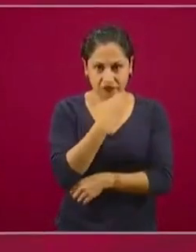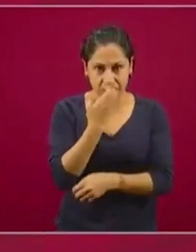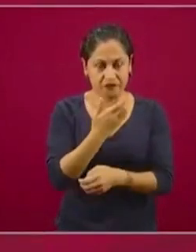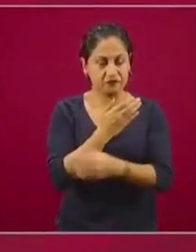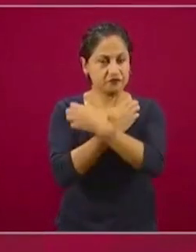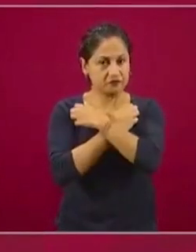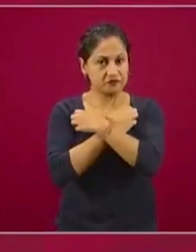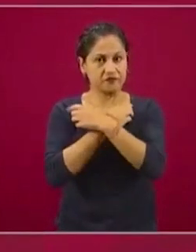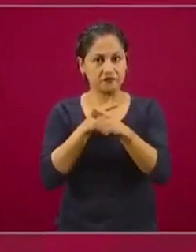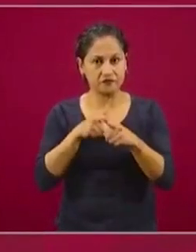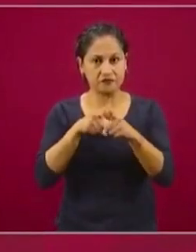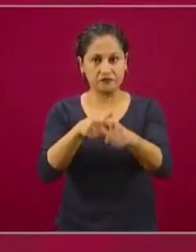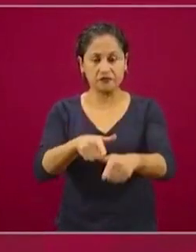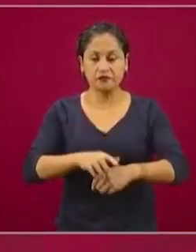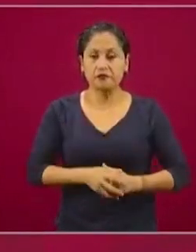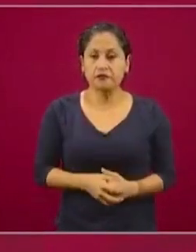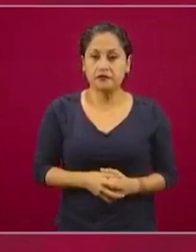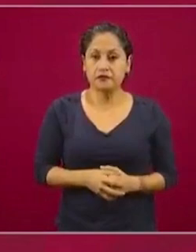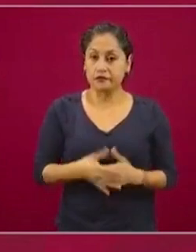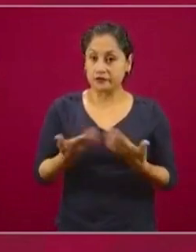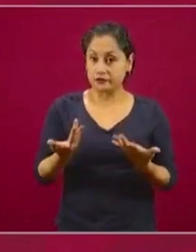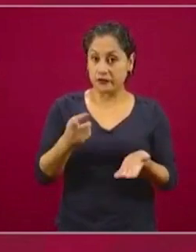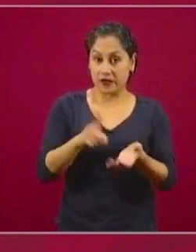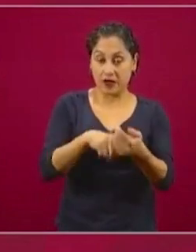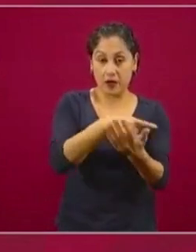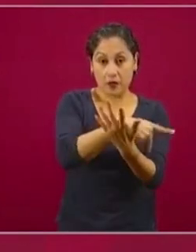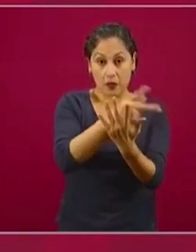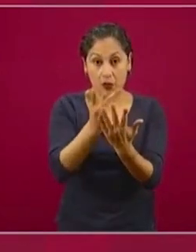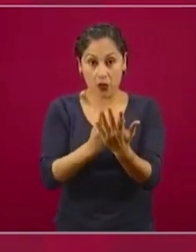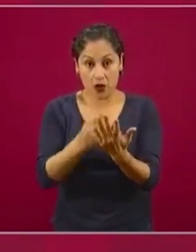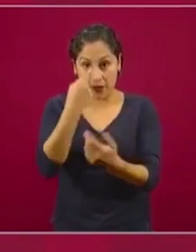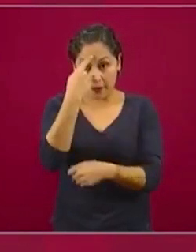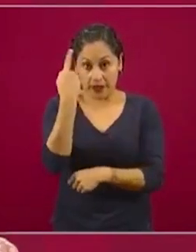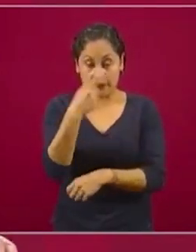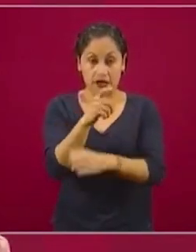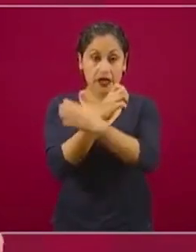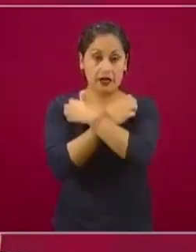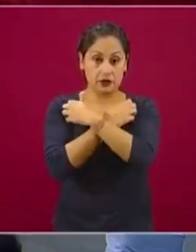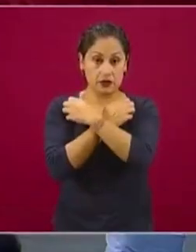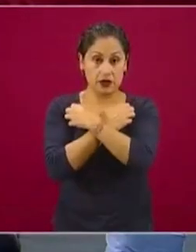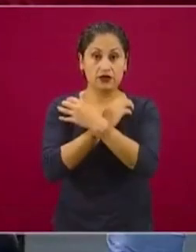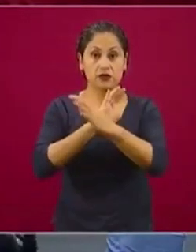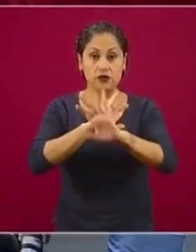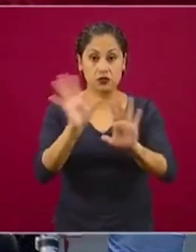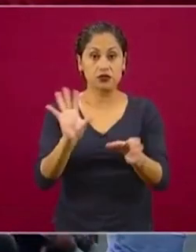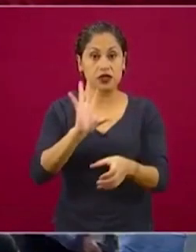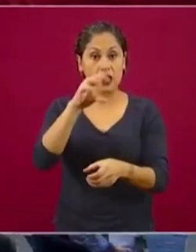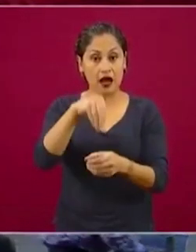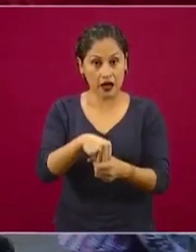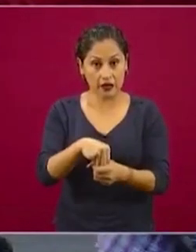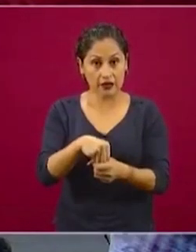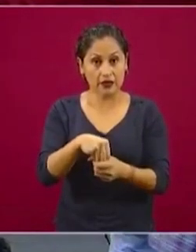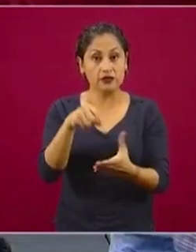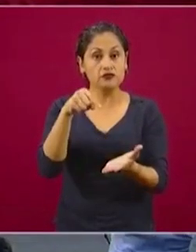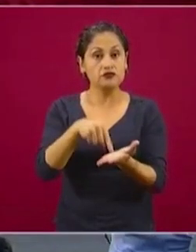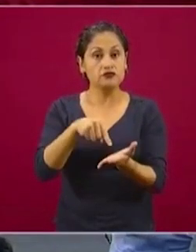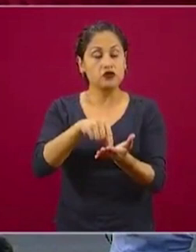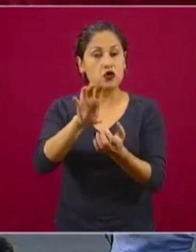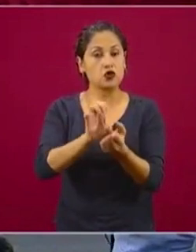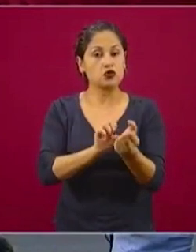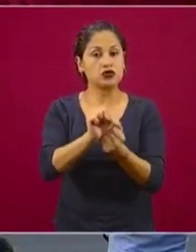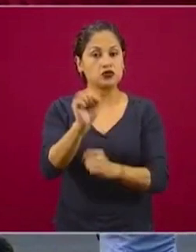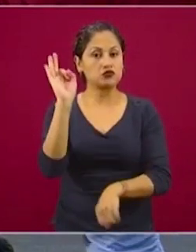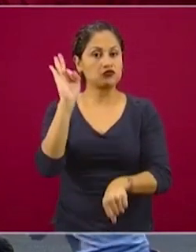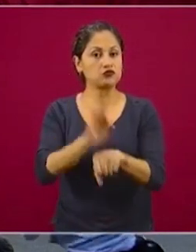Los programas de educación están ya dentro de algo que garantiza la Constitución, que es el derecho